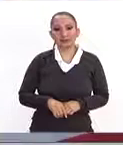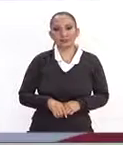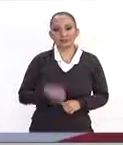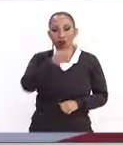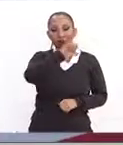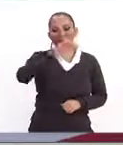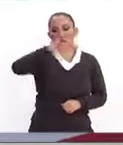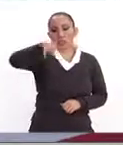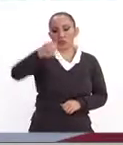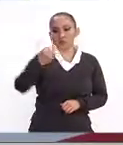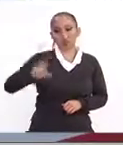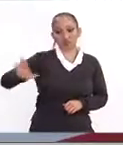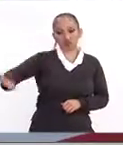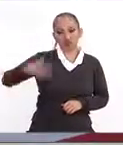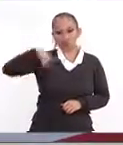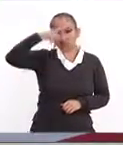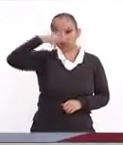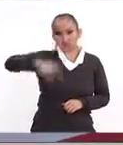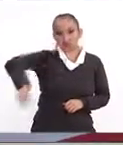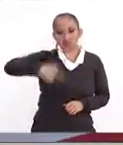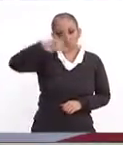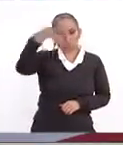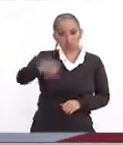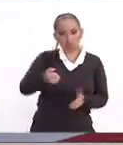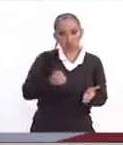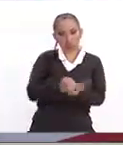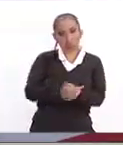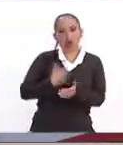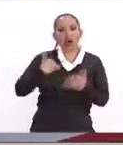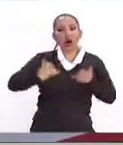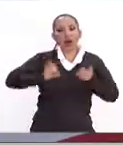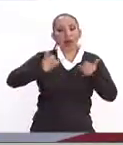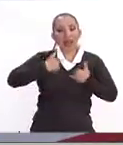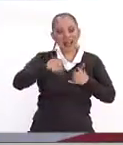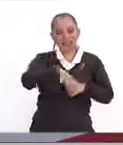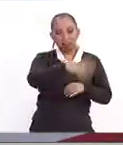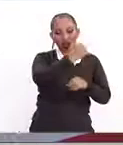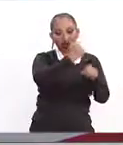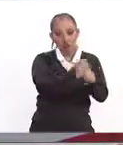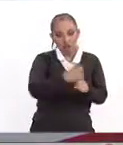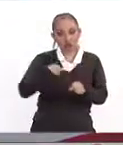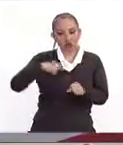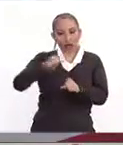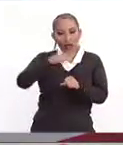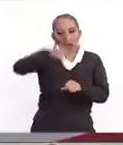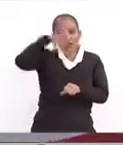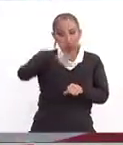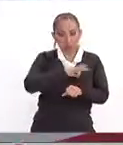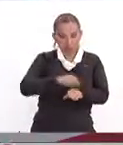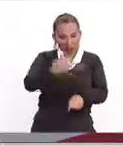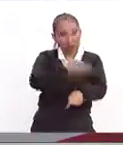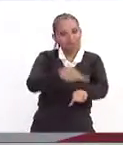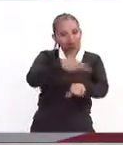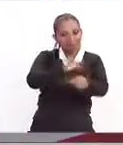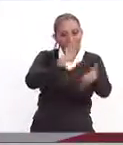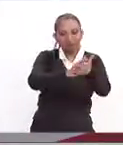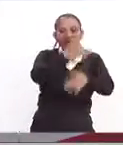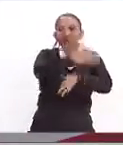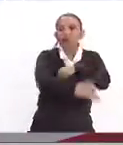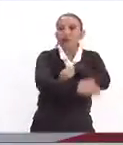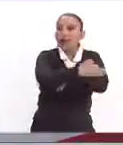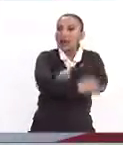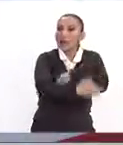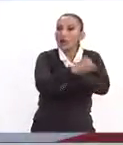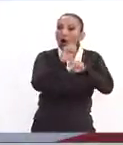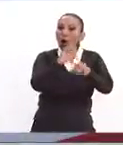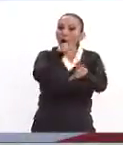La Suprema Corte de Justicia de la Nación aprobó que los adolescentes a partir de los 14 años de edad puedan ser sujetos a prisión preventiva